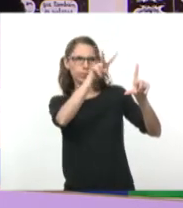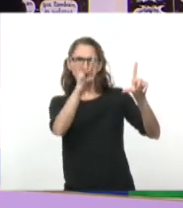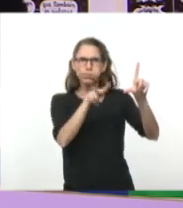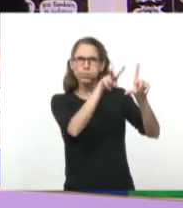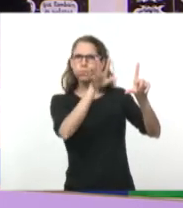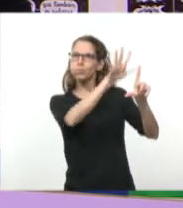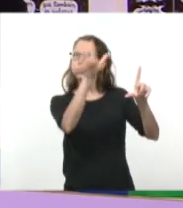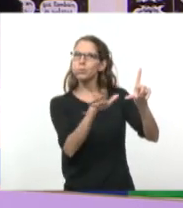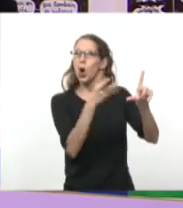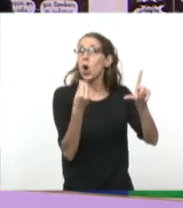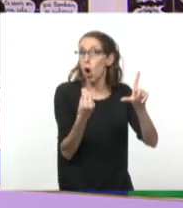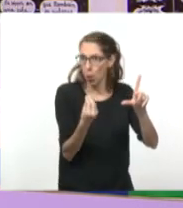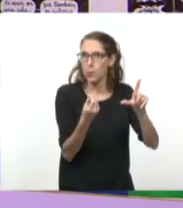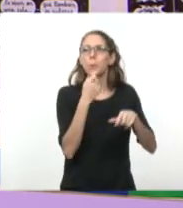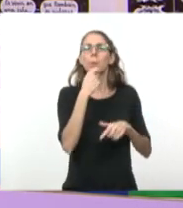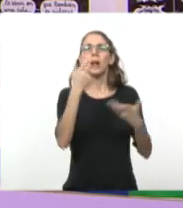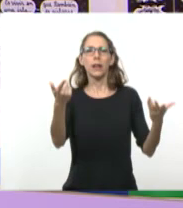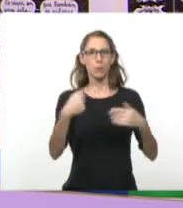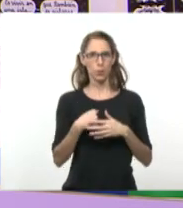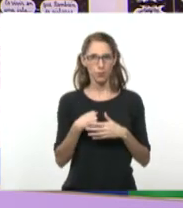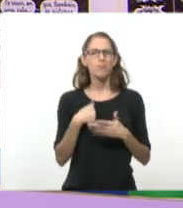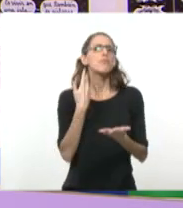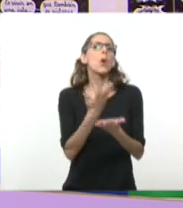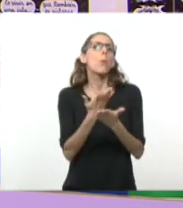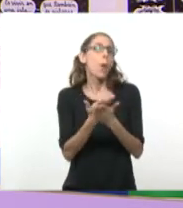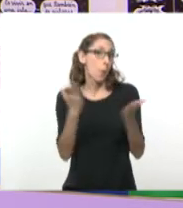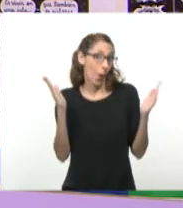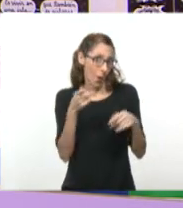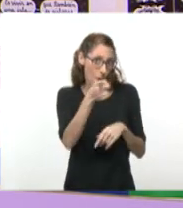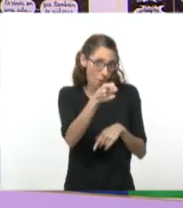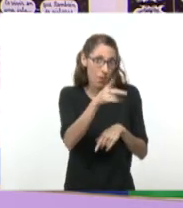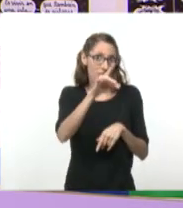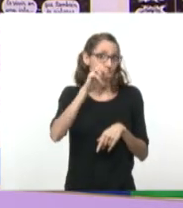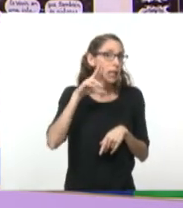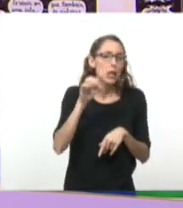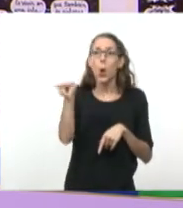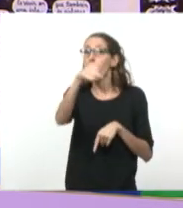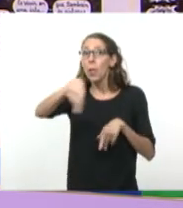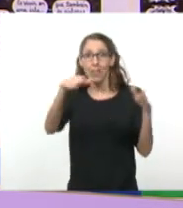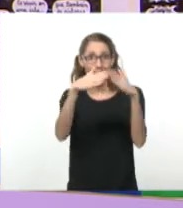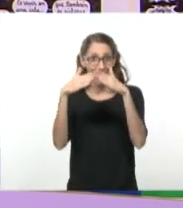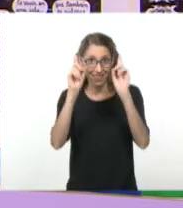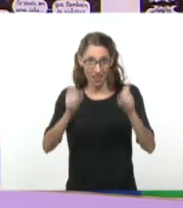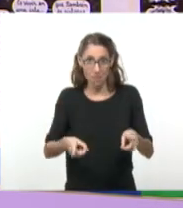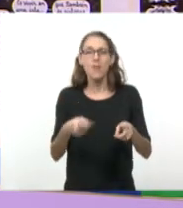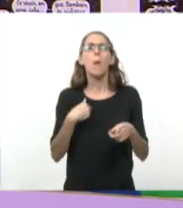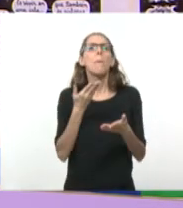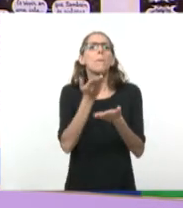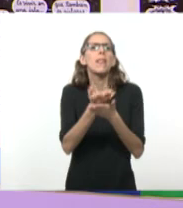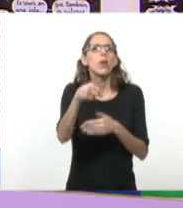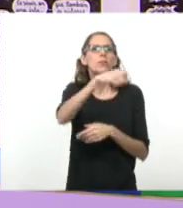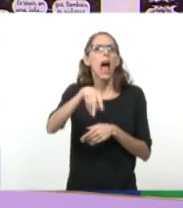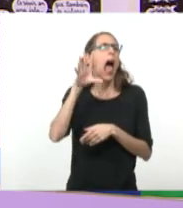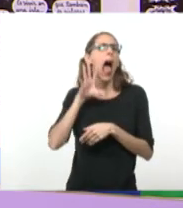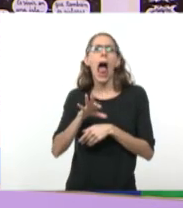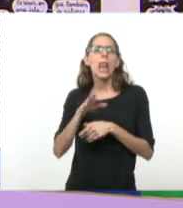Entonces, si yo te propongo, Darío, que trates y que lo hagan en casa también, elegir un punto fijo de algún objeto que tengamos cerca, de